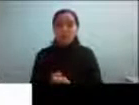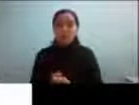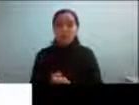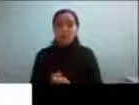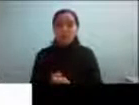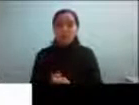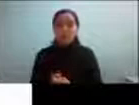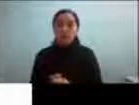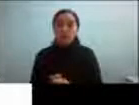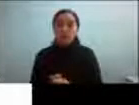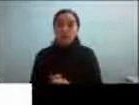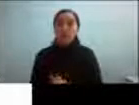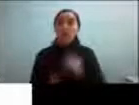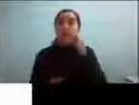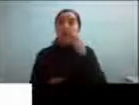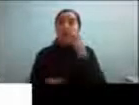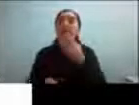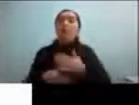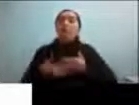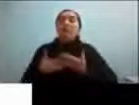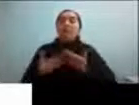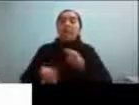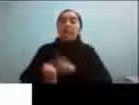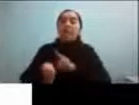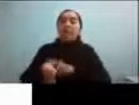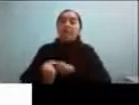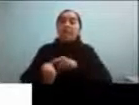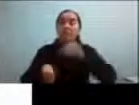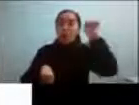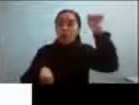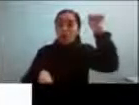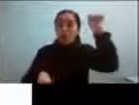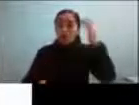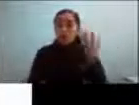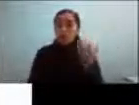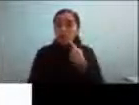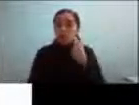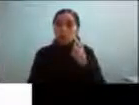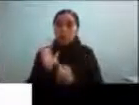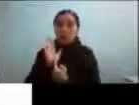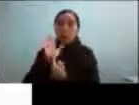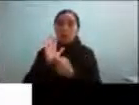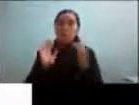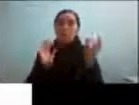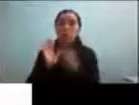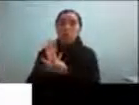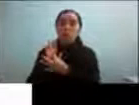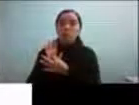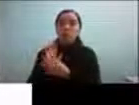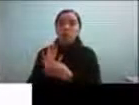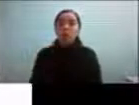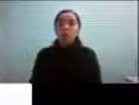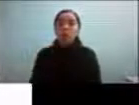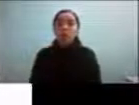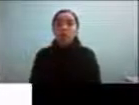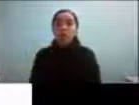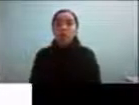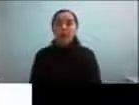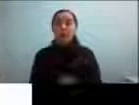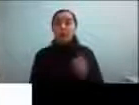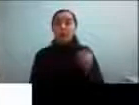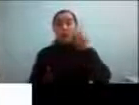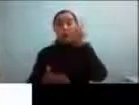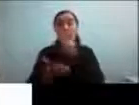la percepción del tiempo en autismo solamente para graficar un punto primero la literatura era